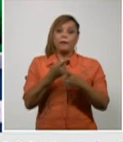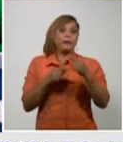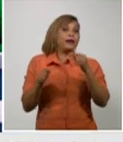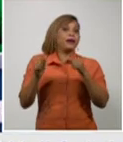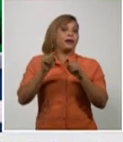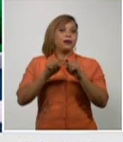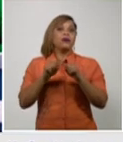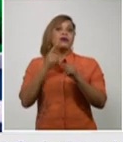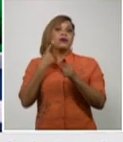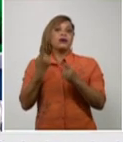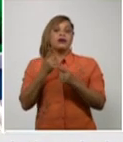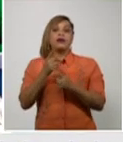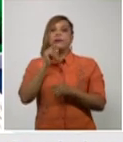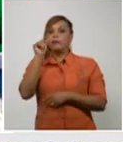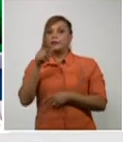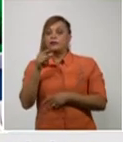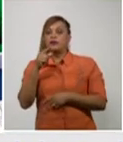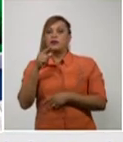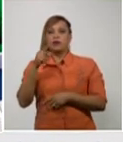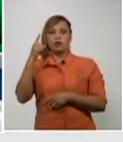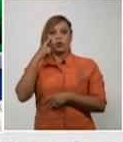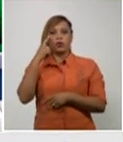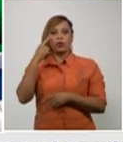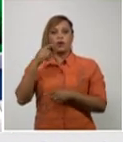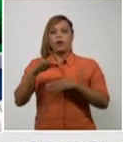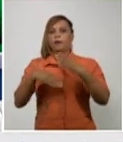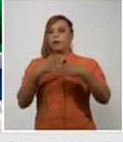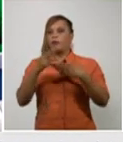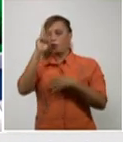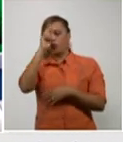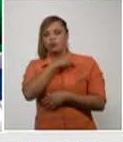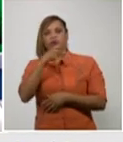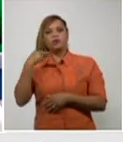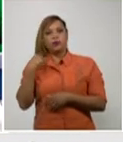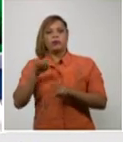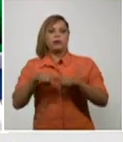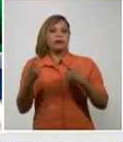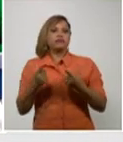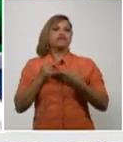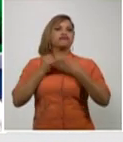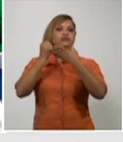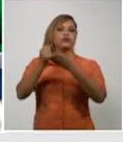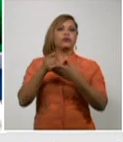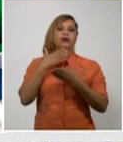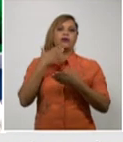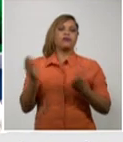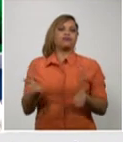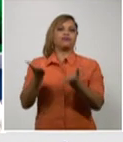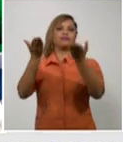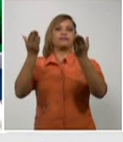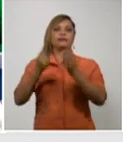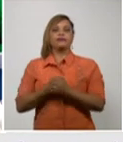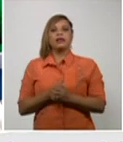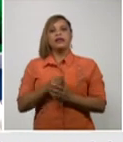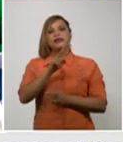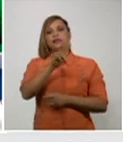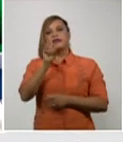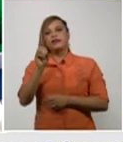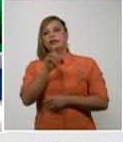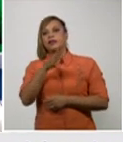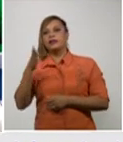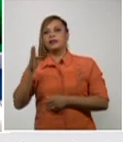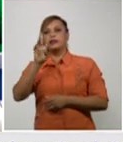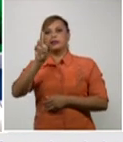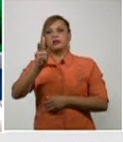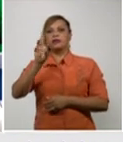intensivistas por los neonatólogos para su recuperación de 20 a 39 años de edad 299